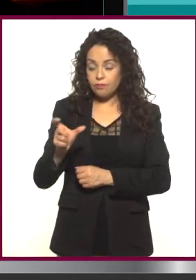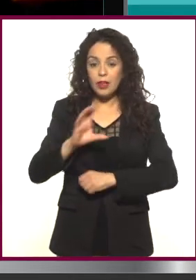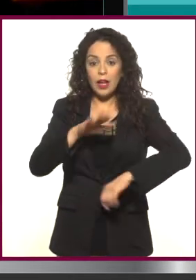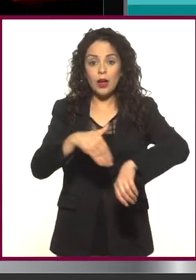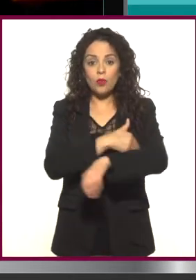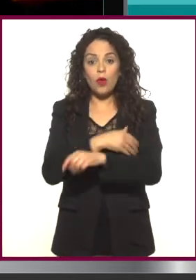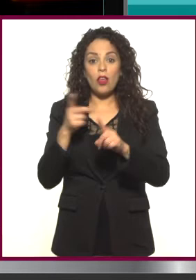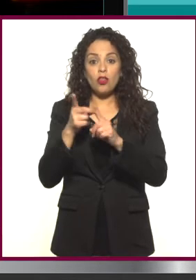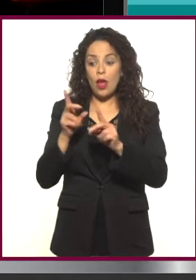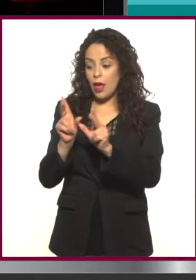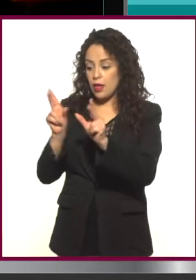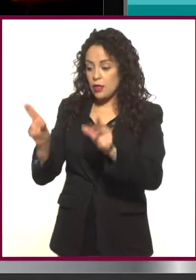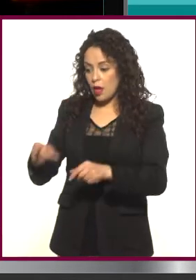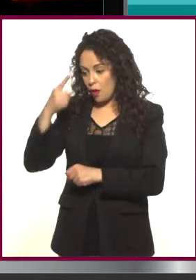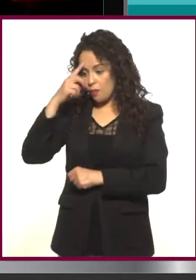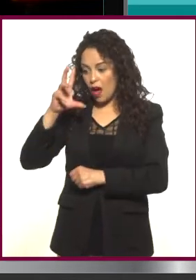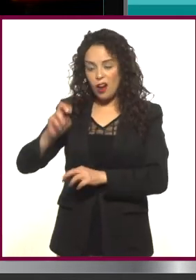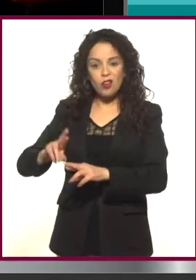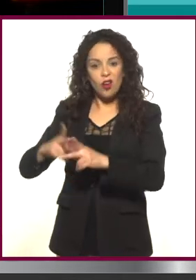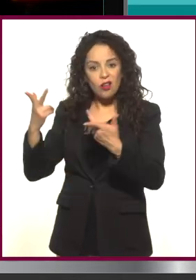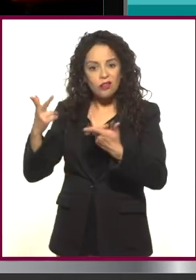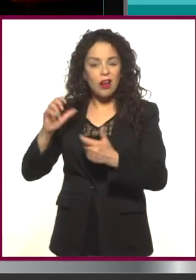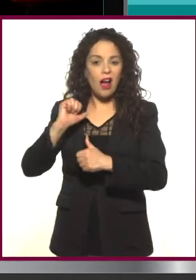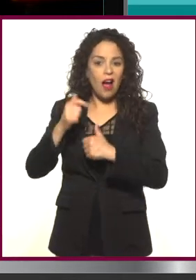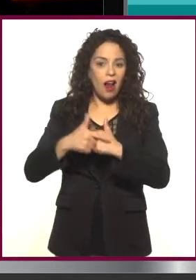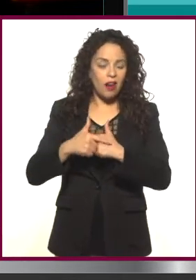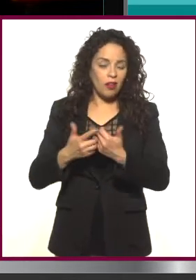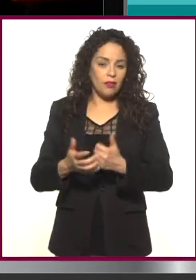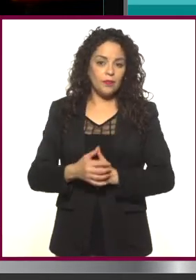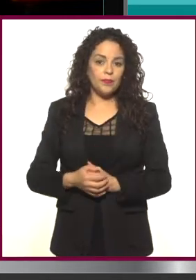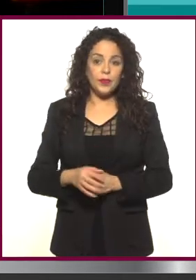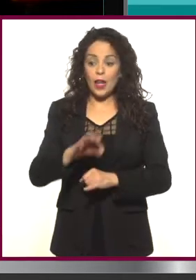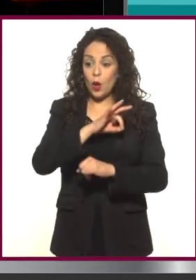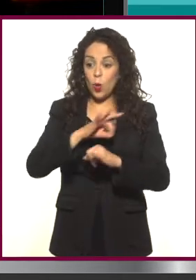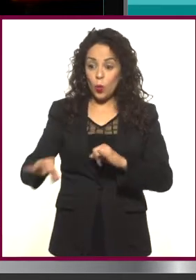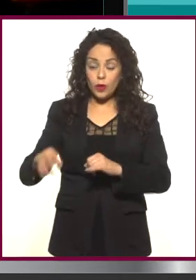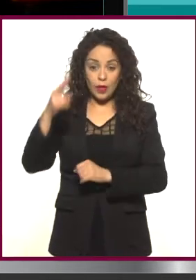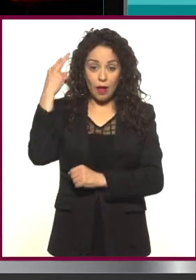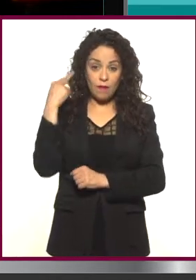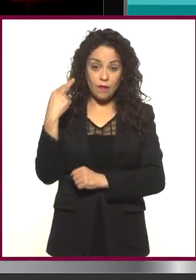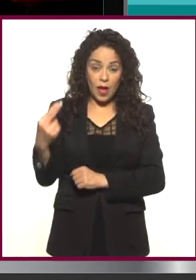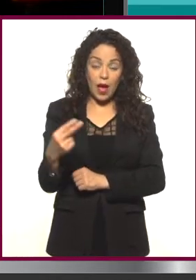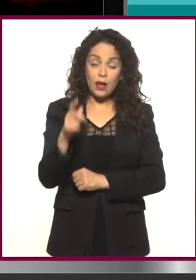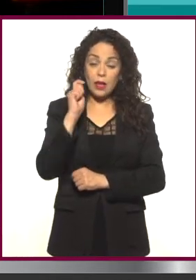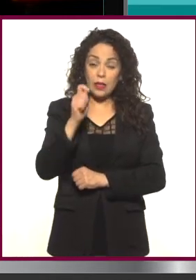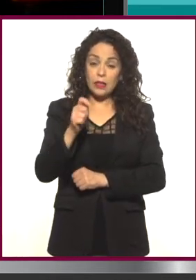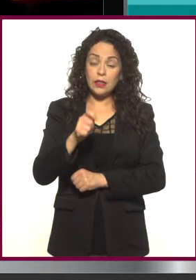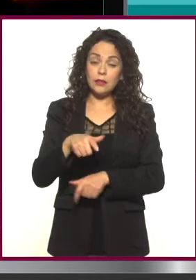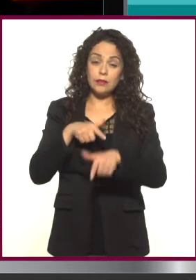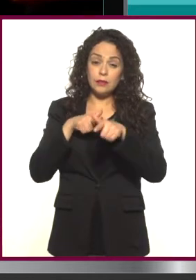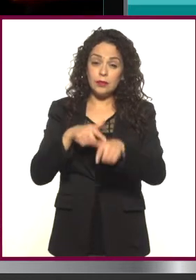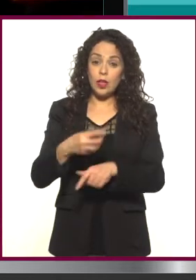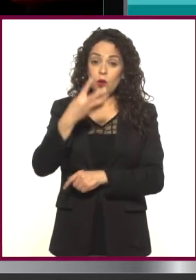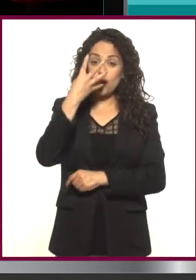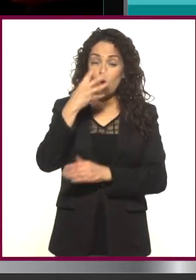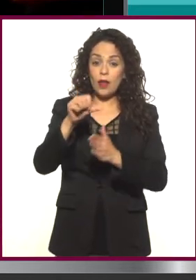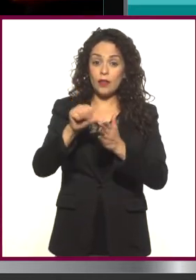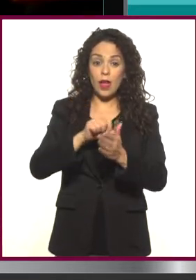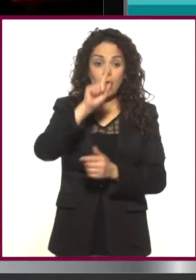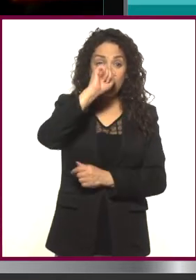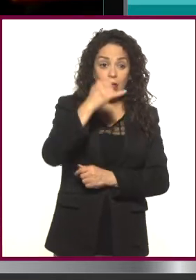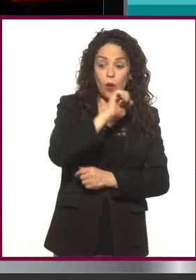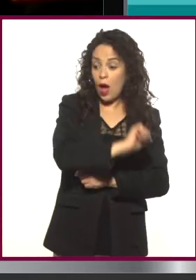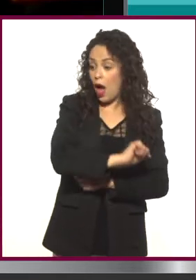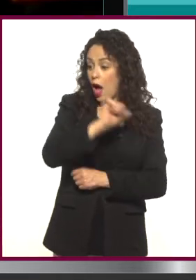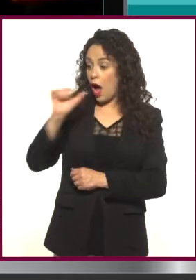una hielera para que no se estropearan. Y al final de este viaje de cuatro meses, desde Tijuana hasta Cancún,